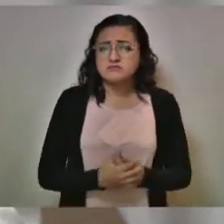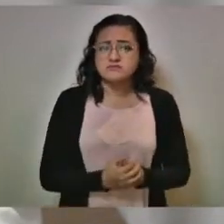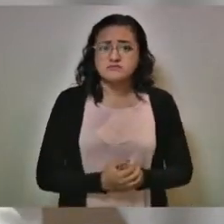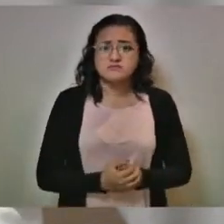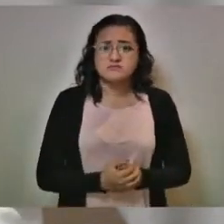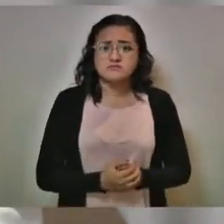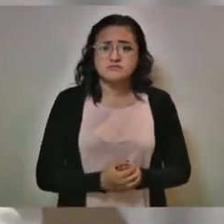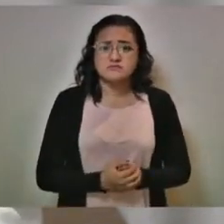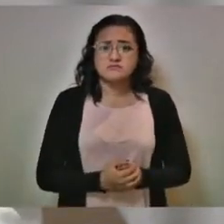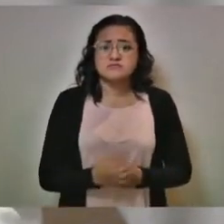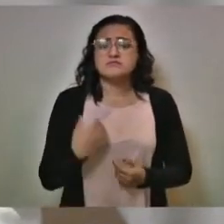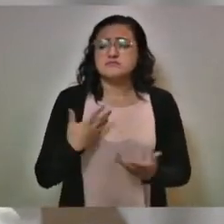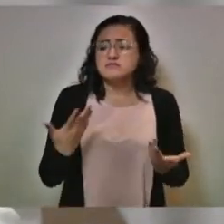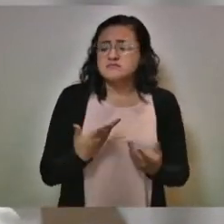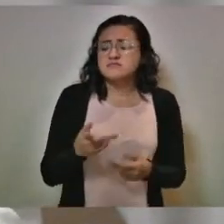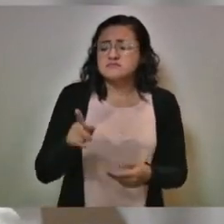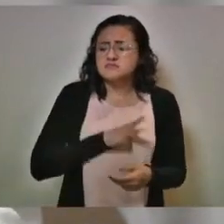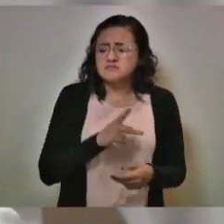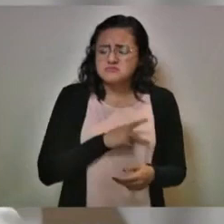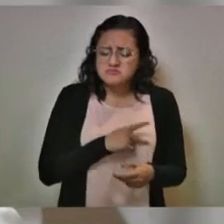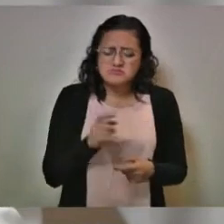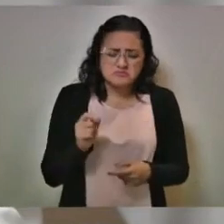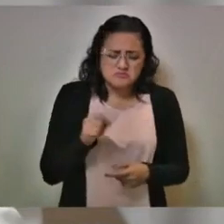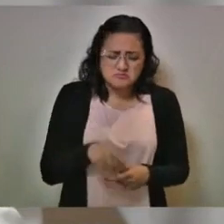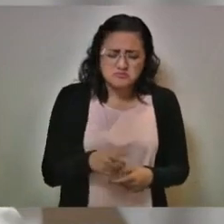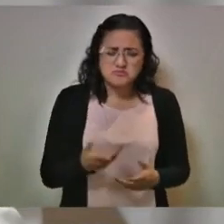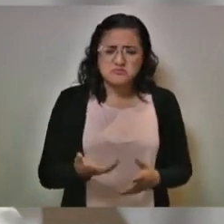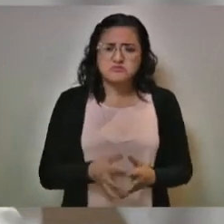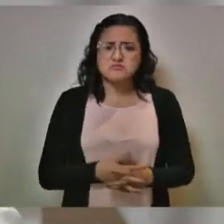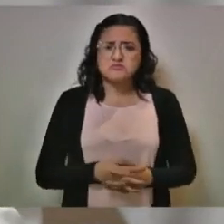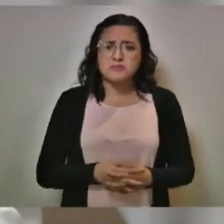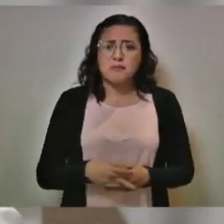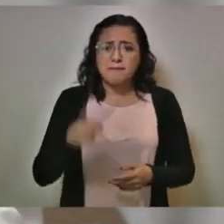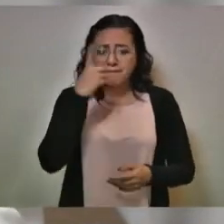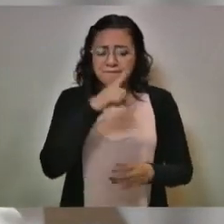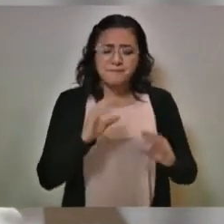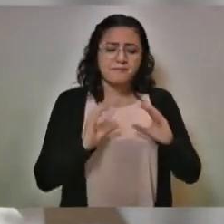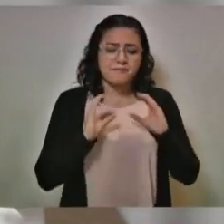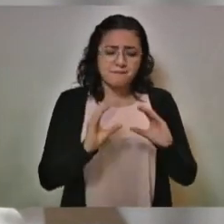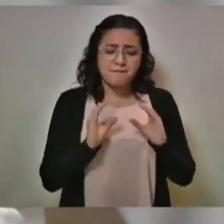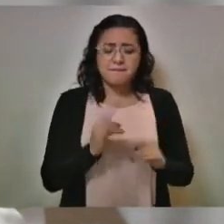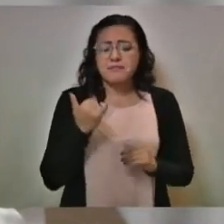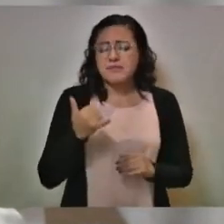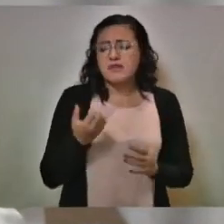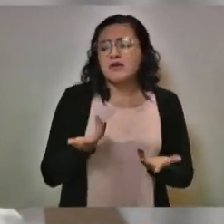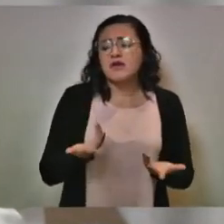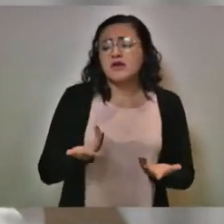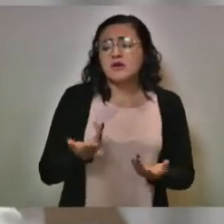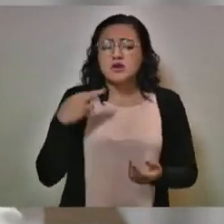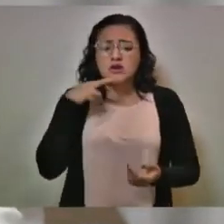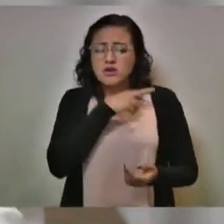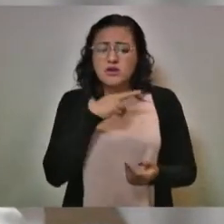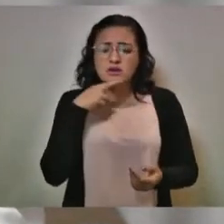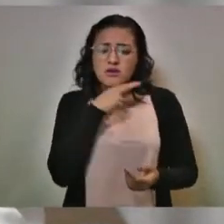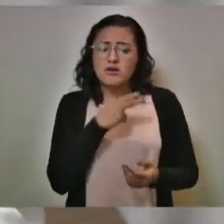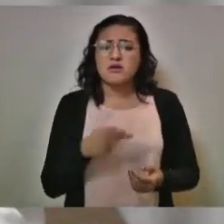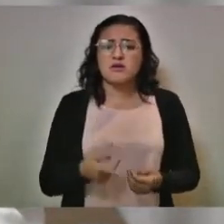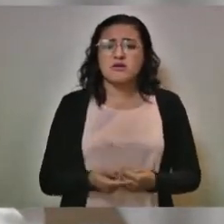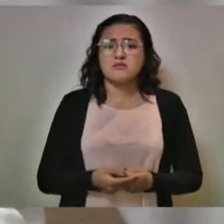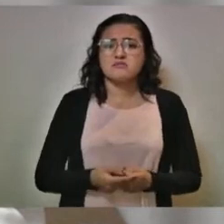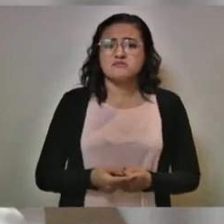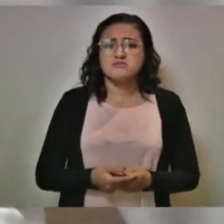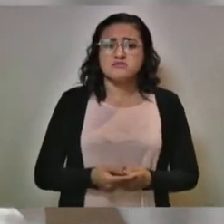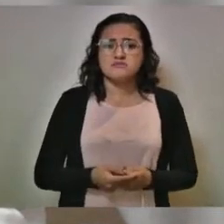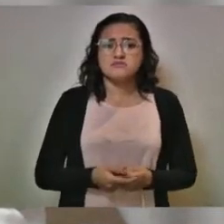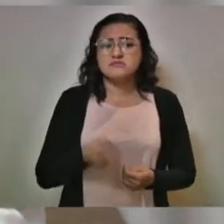Hagamos caso a nosotros mismos para cuidarnos y salir pronto, salir